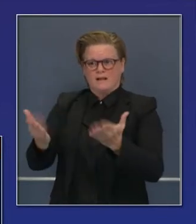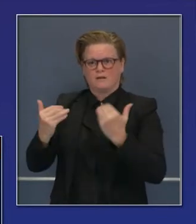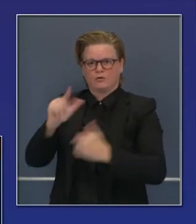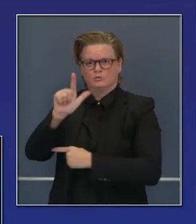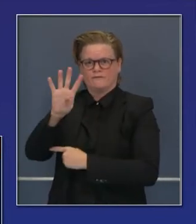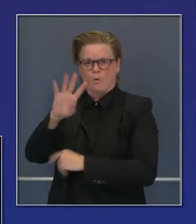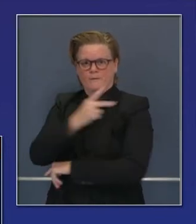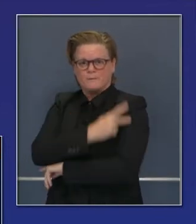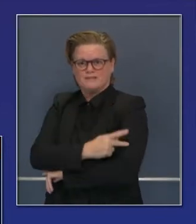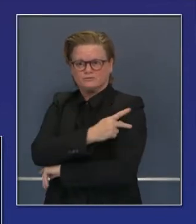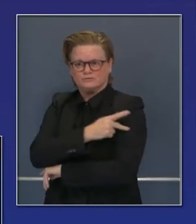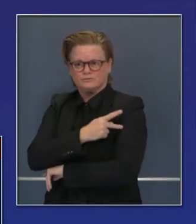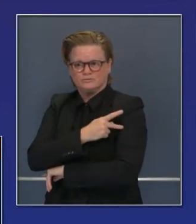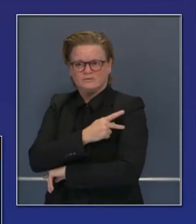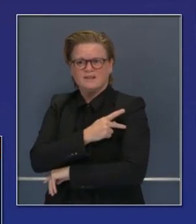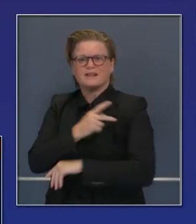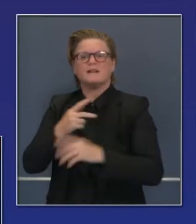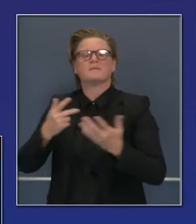la capacidad.